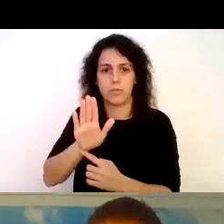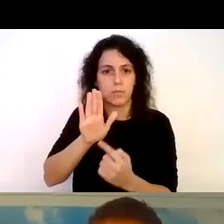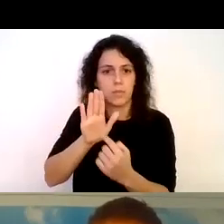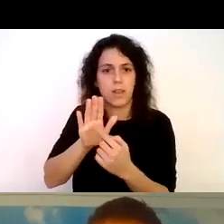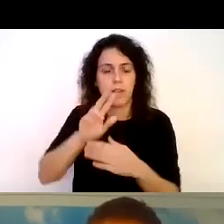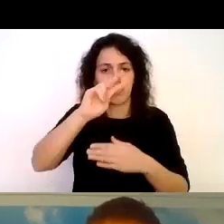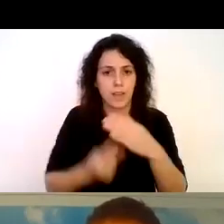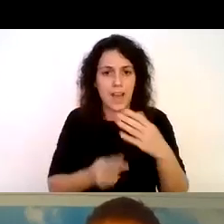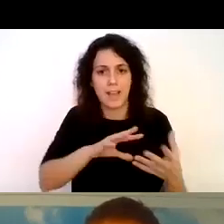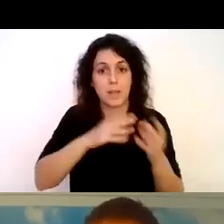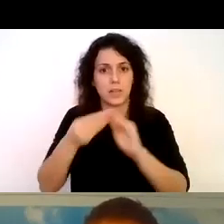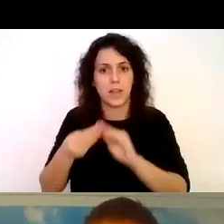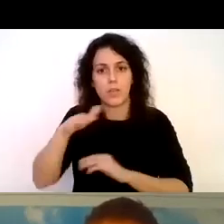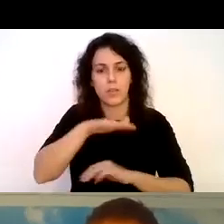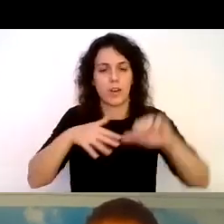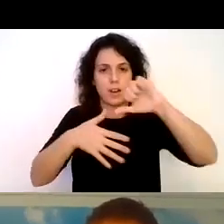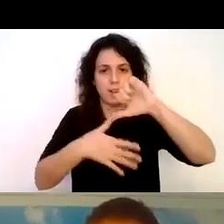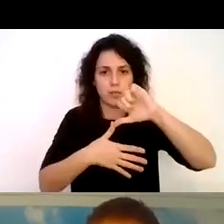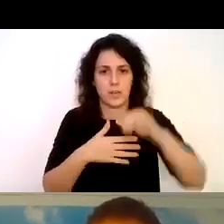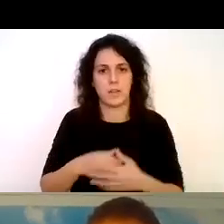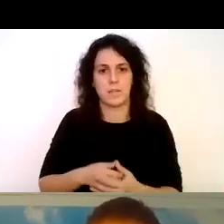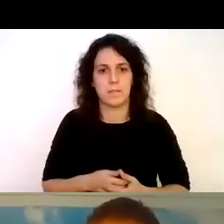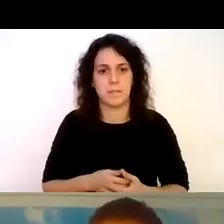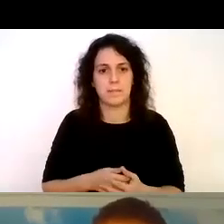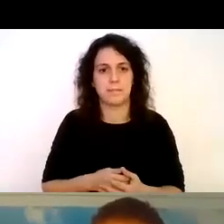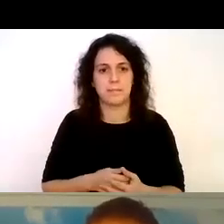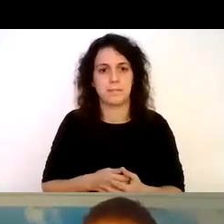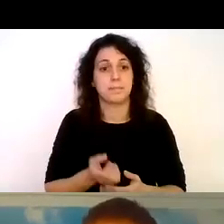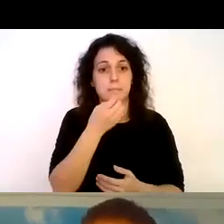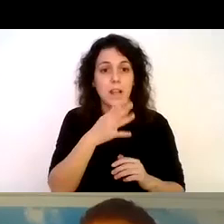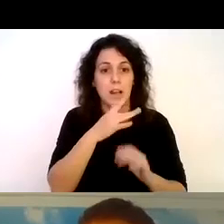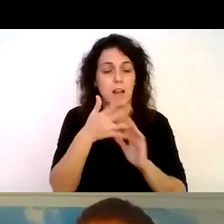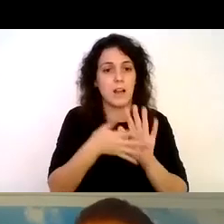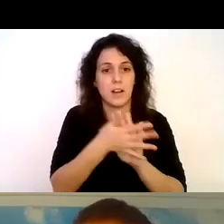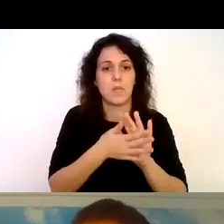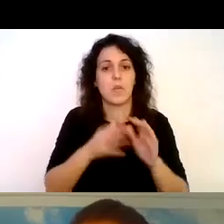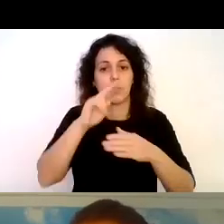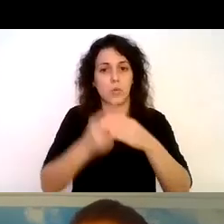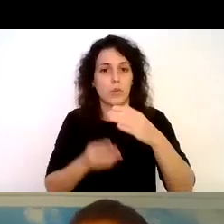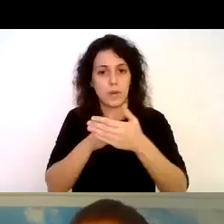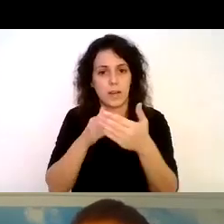buceo adaptado en Latinoamérica y bueno voy a hablarles un poco de buceo sin barreras